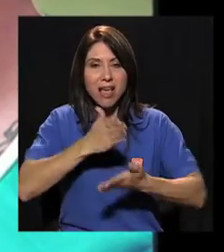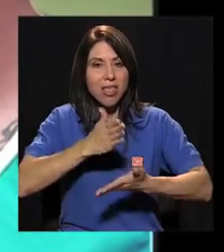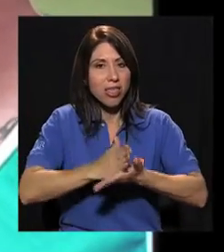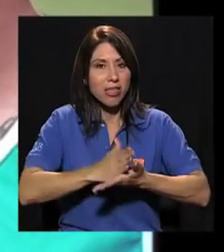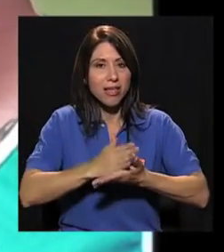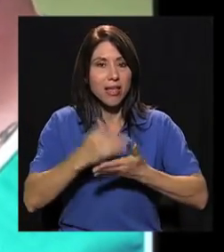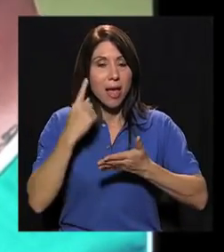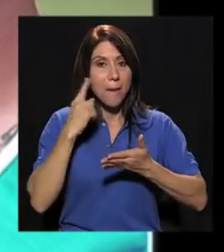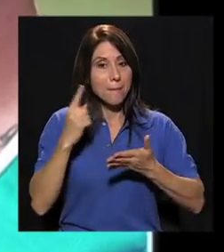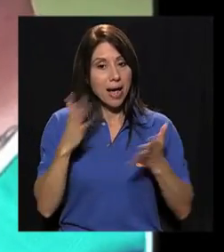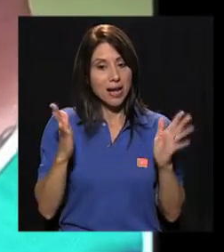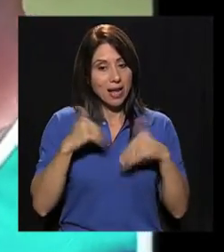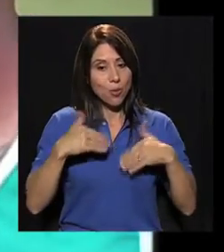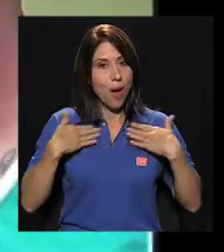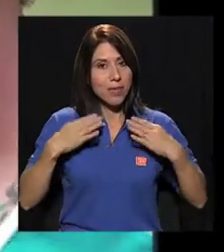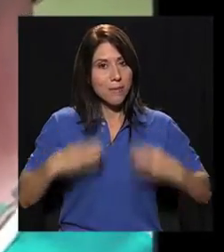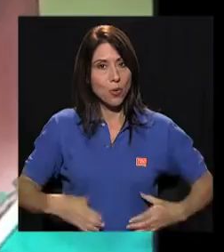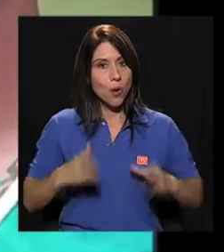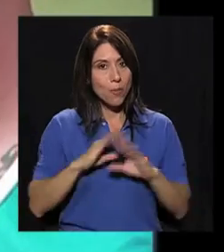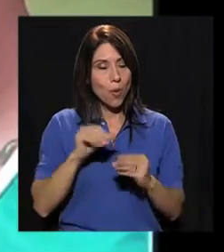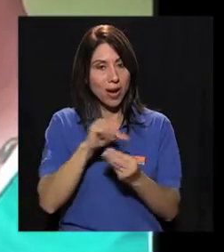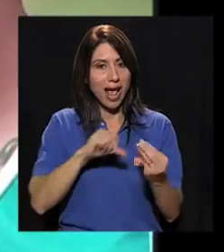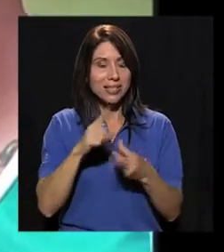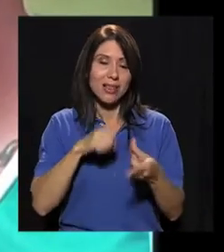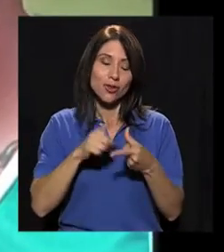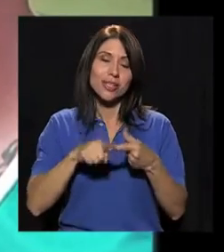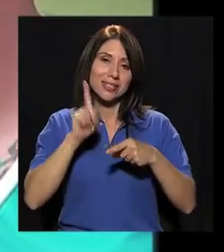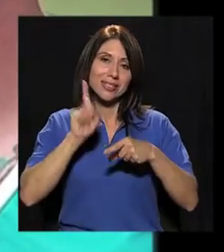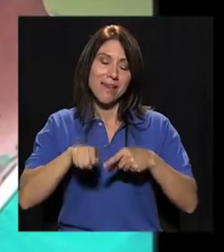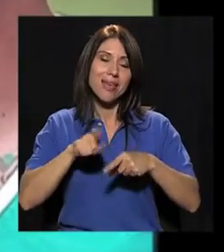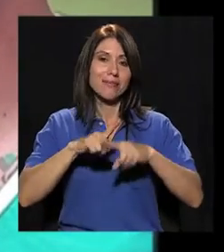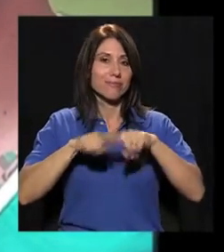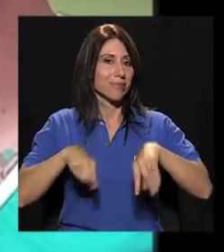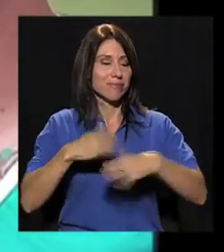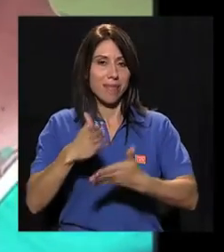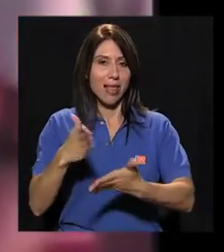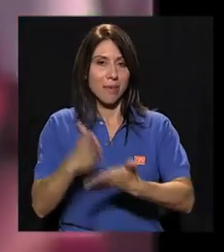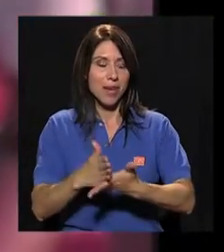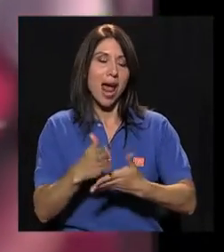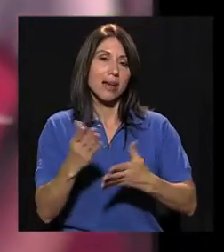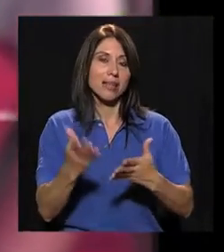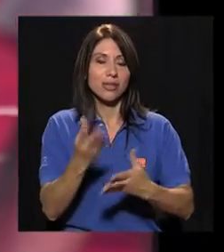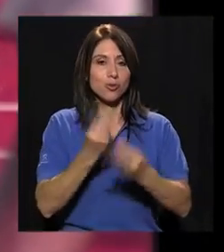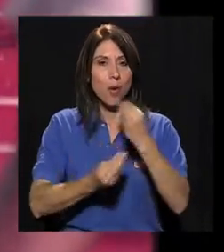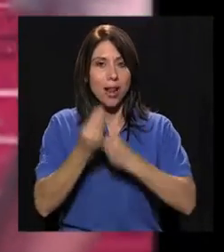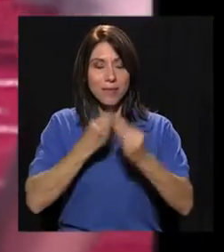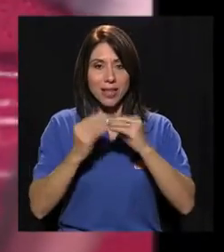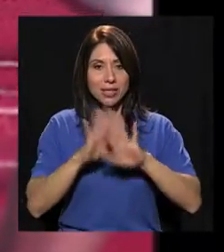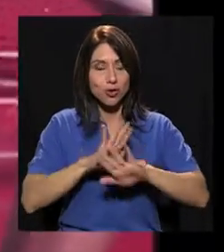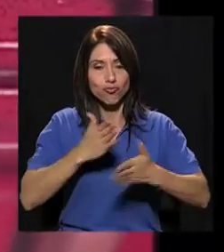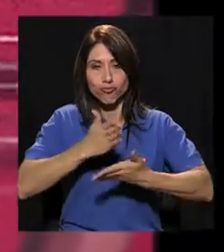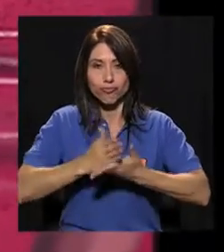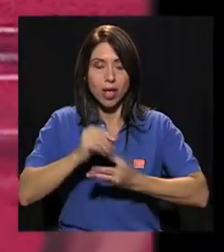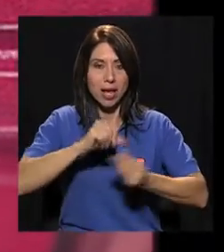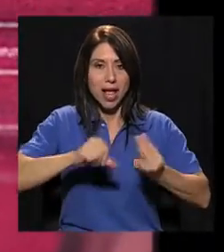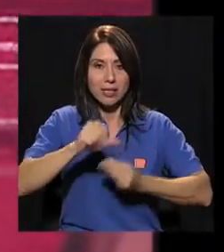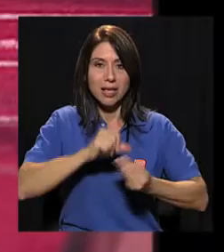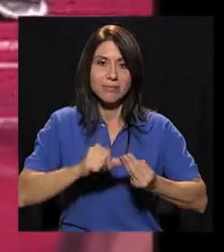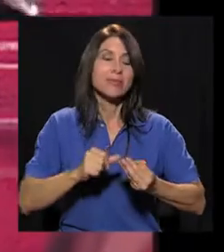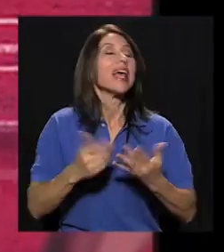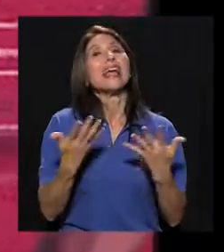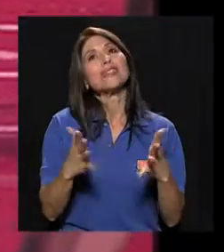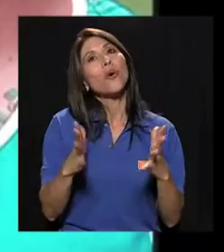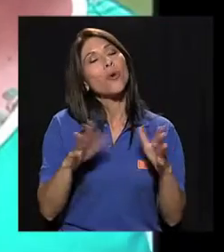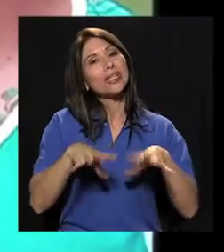grasas. Para perder grasa. Entonces es una de las cosas que uno tiene que eliminar de su rutina de